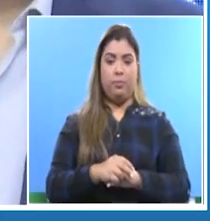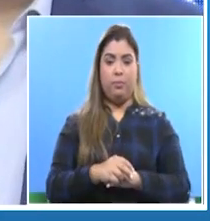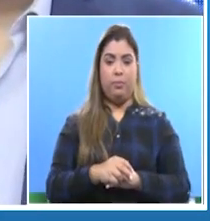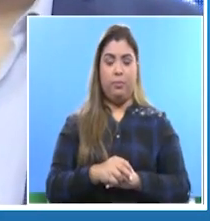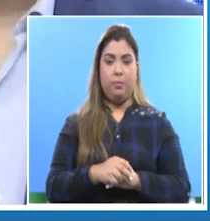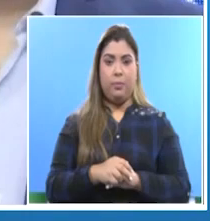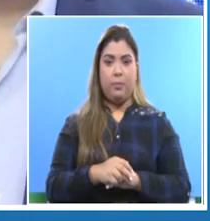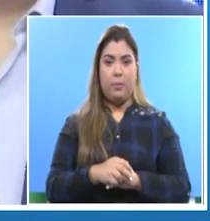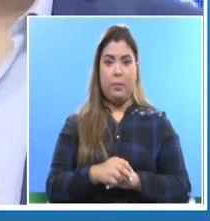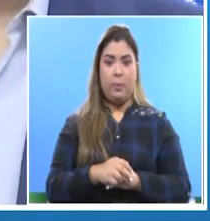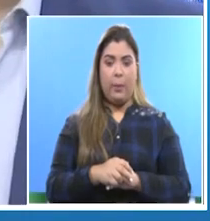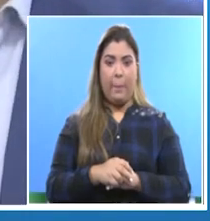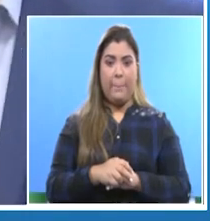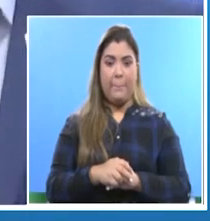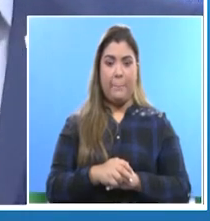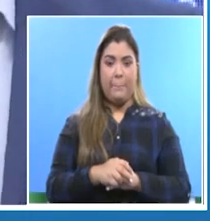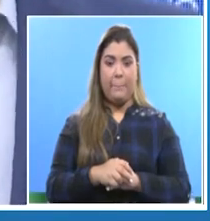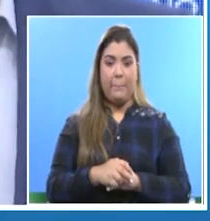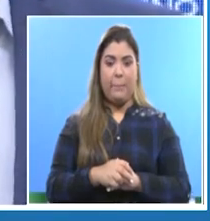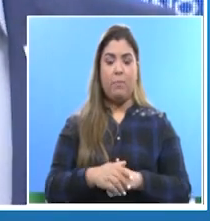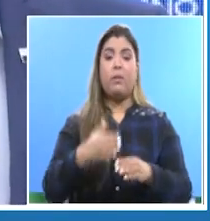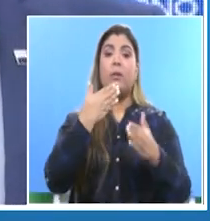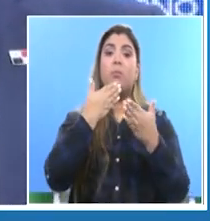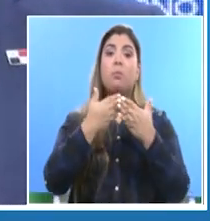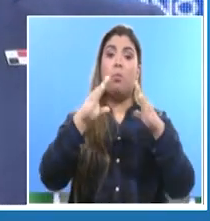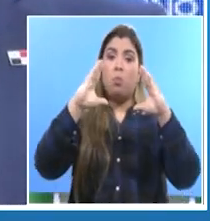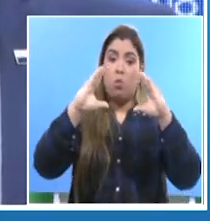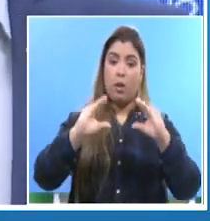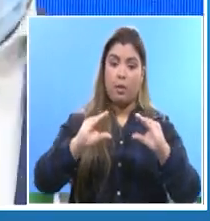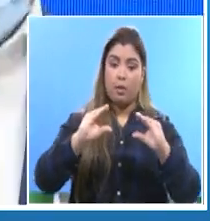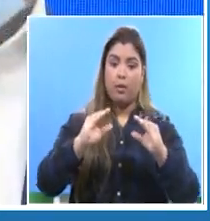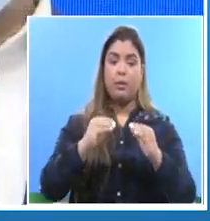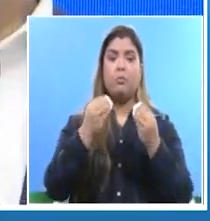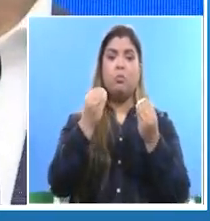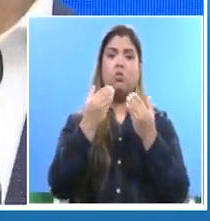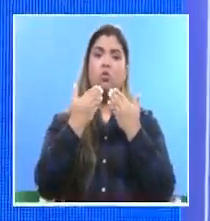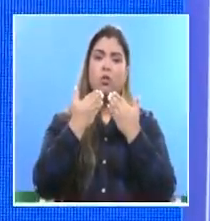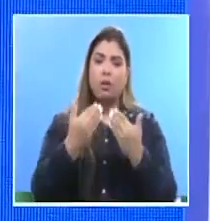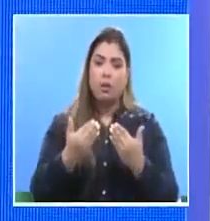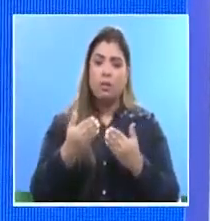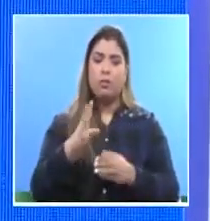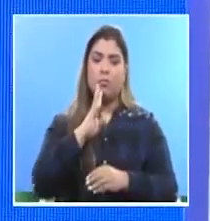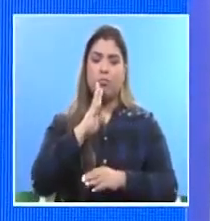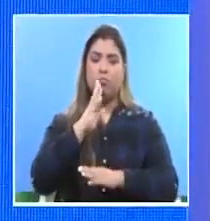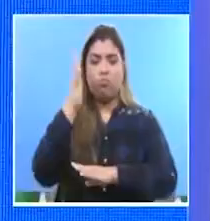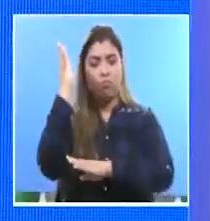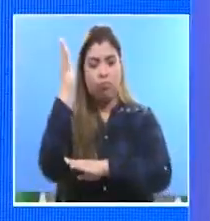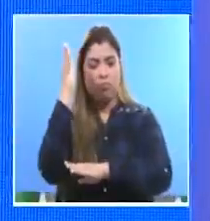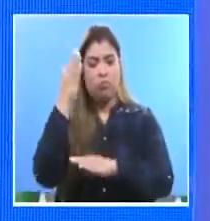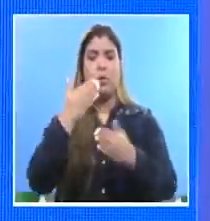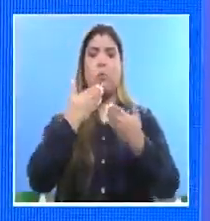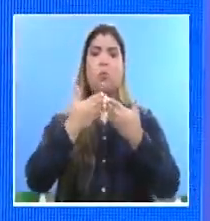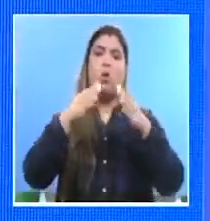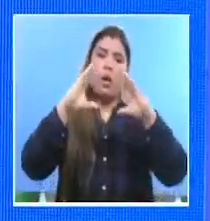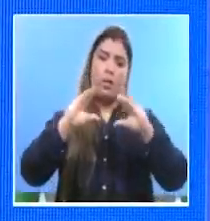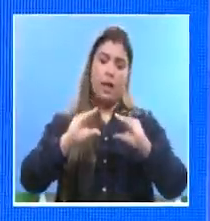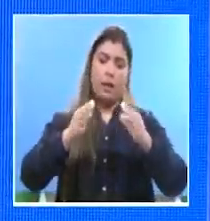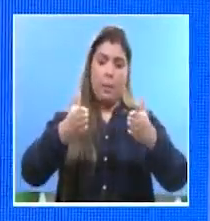-19. Buenas tardes, doctor Sucre. Muy buenas tardes, Aris. Muchas gracias. Buenas tardes, Panamá.